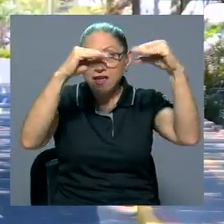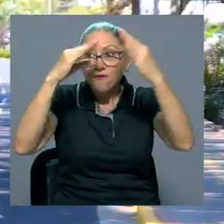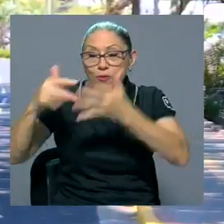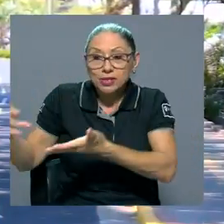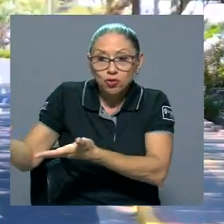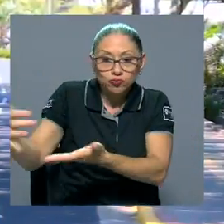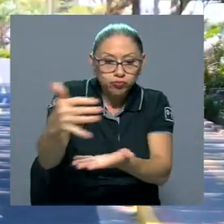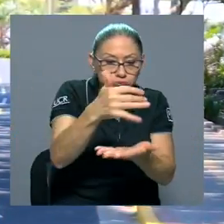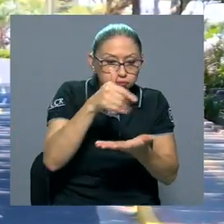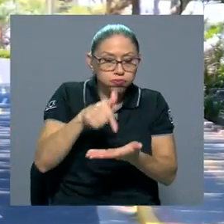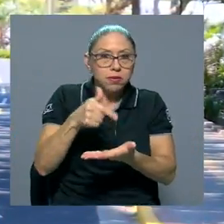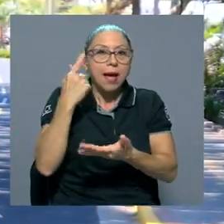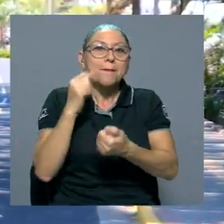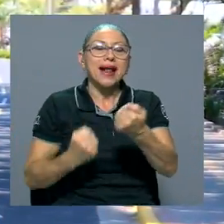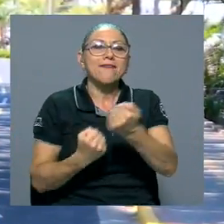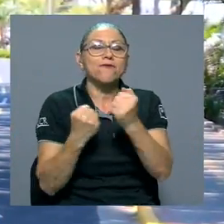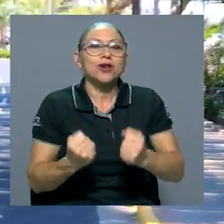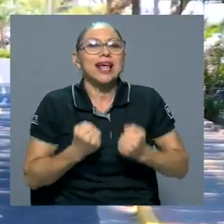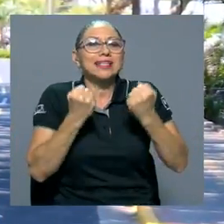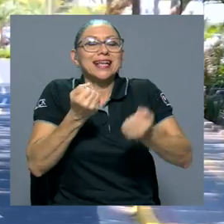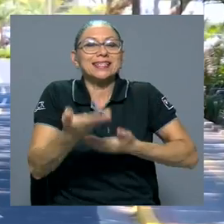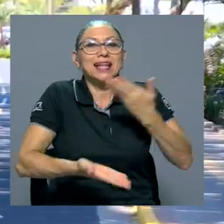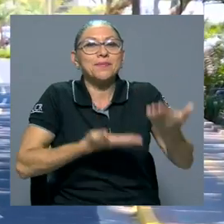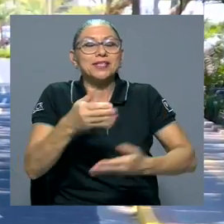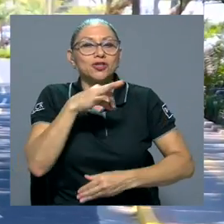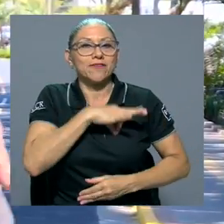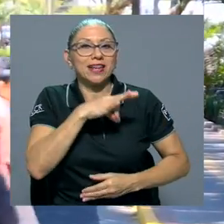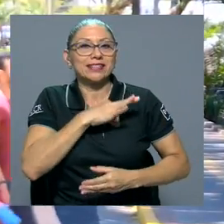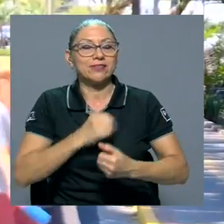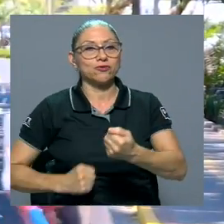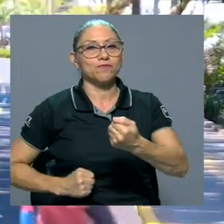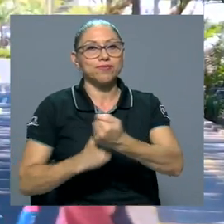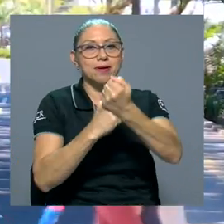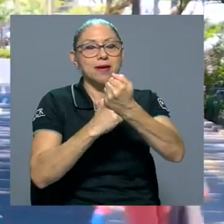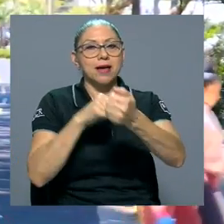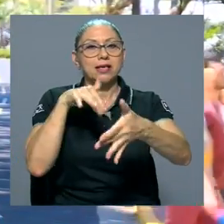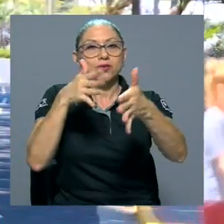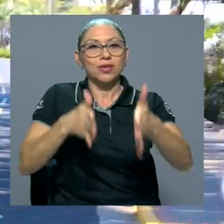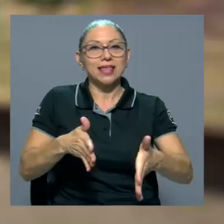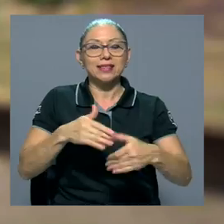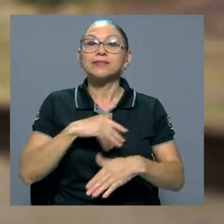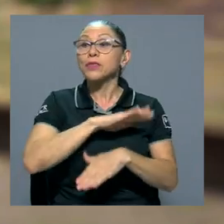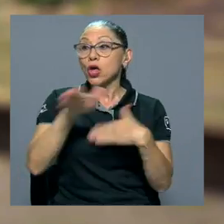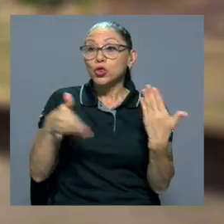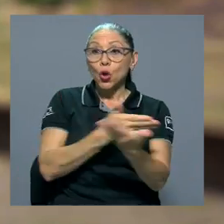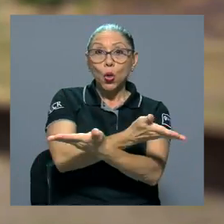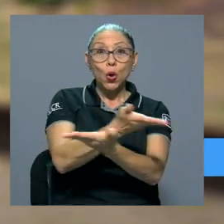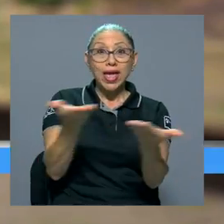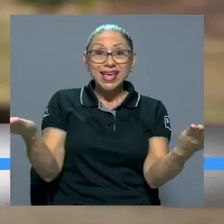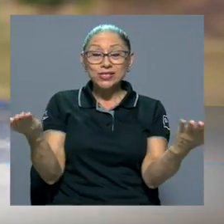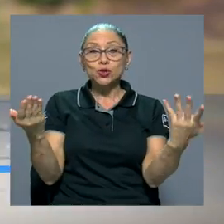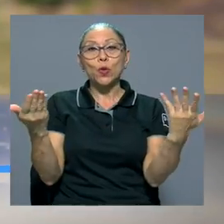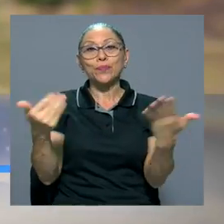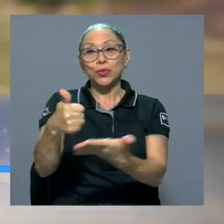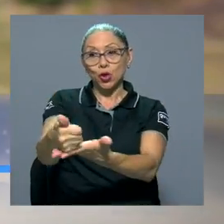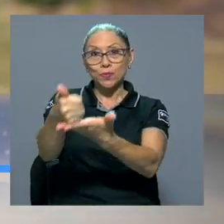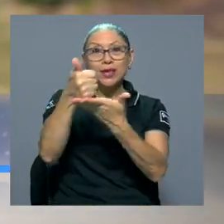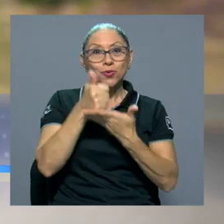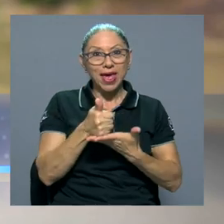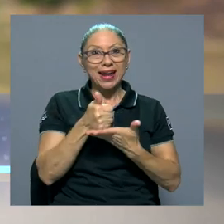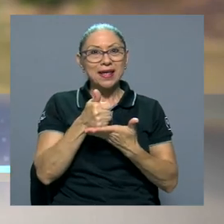fortalecer los servicios y beneficios a favor de la población estudiantil. Todo esto nos va a ayudar a generar un